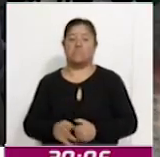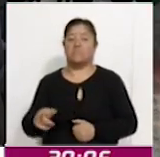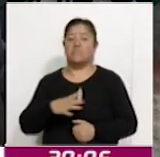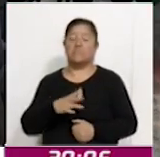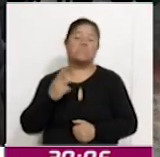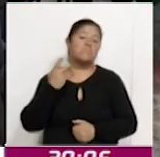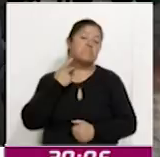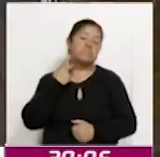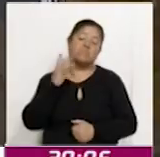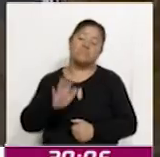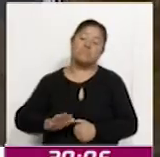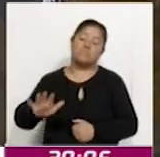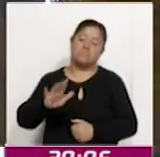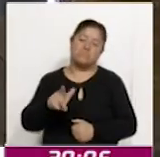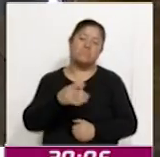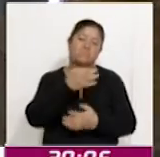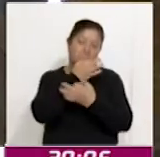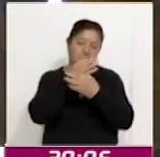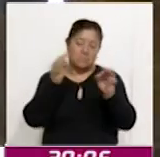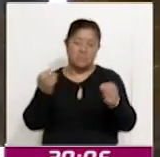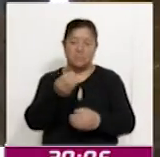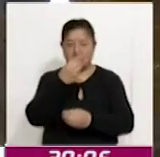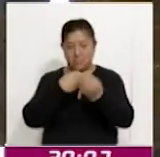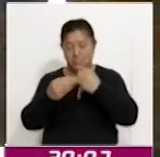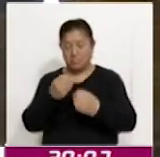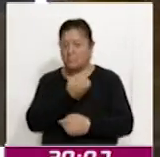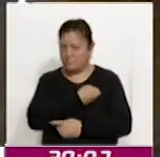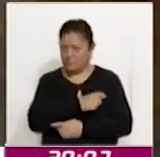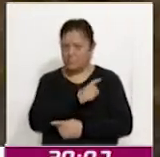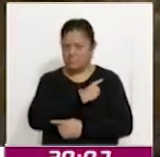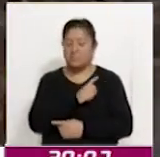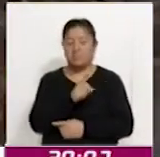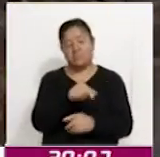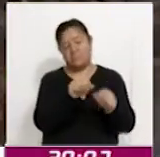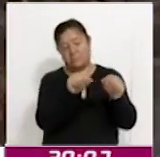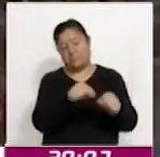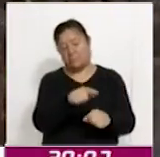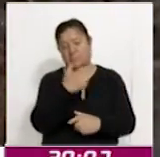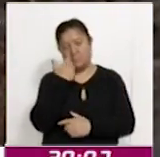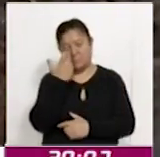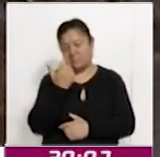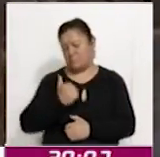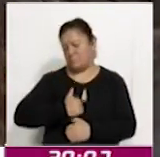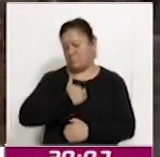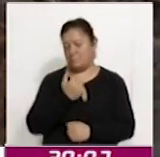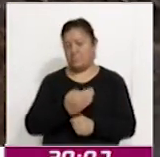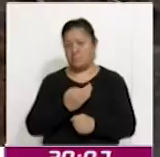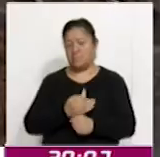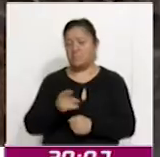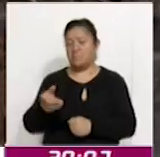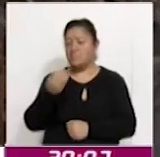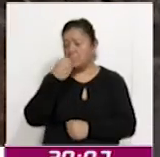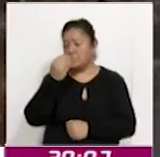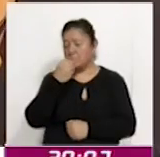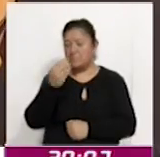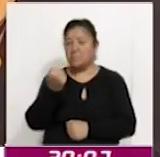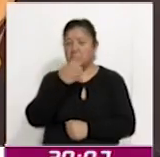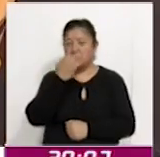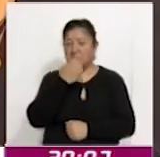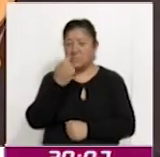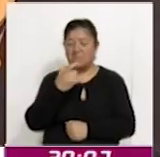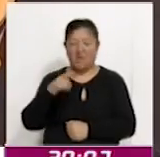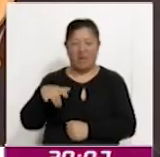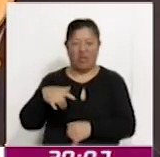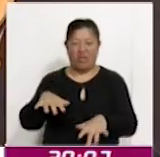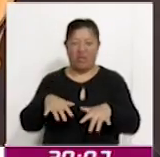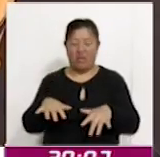públicas que promueven una alimentación más saludable, el sistema busca aprovechar la oportunidad que representa la eliminación de comida chatarra en las escuelas en